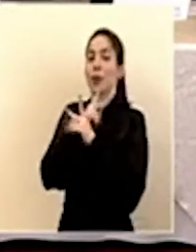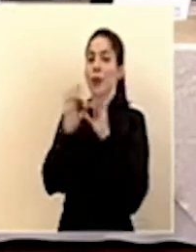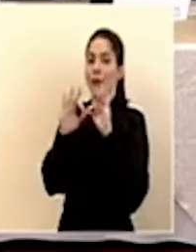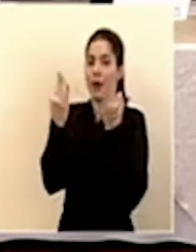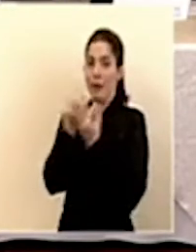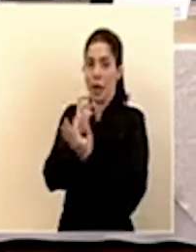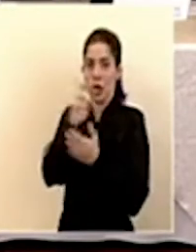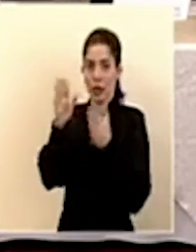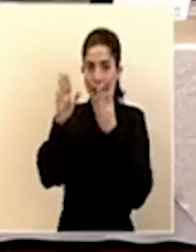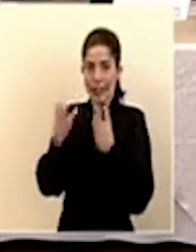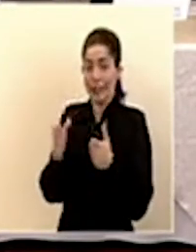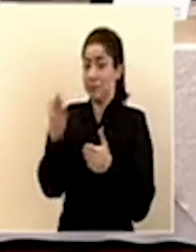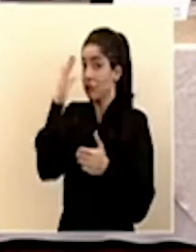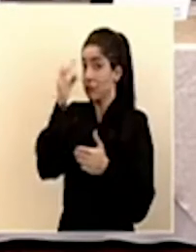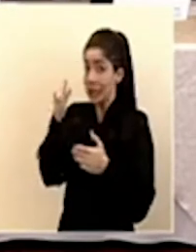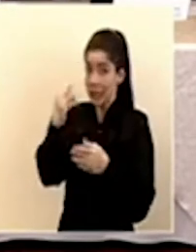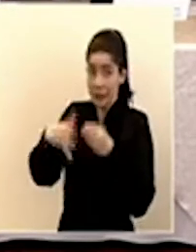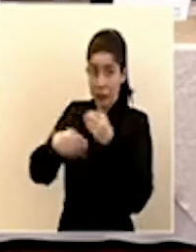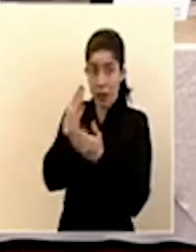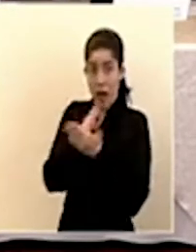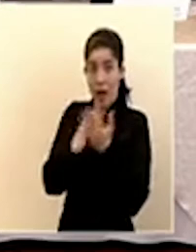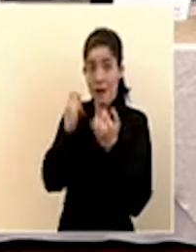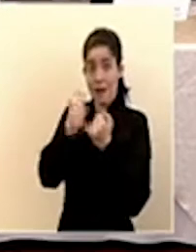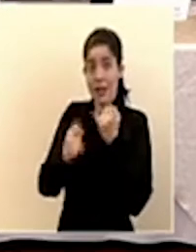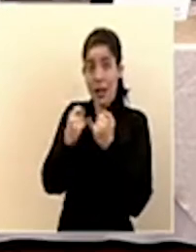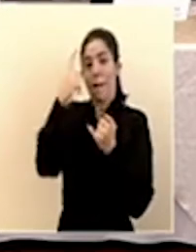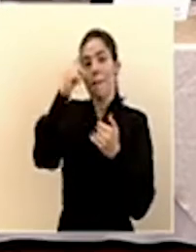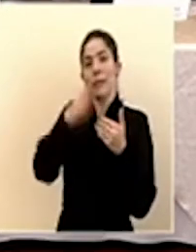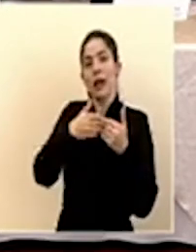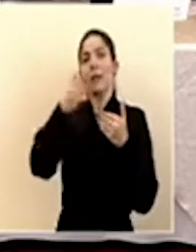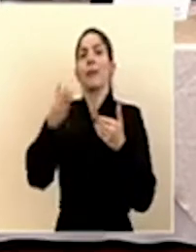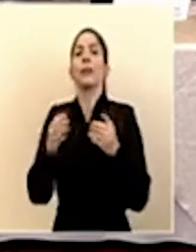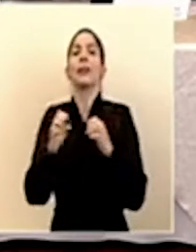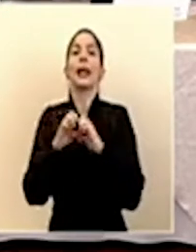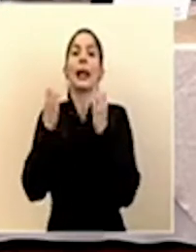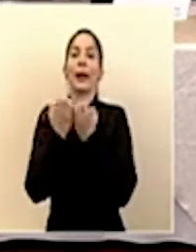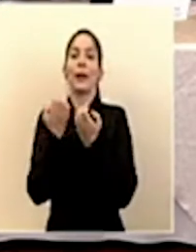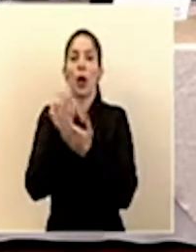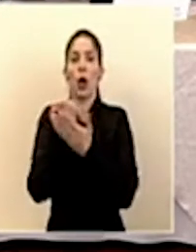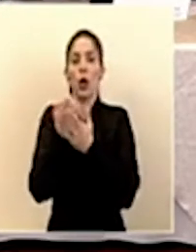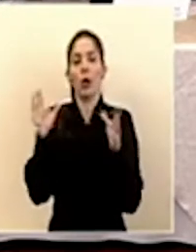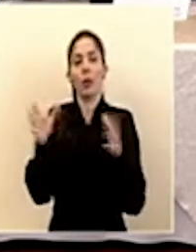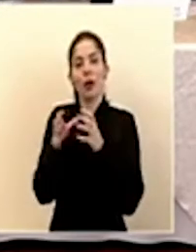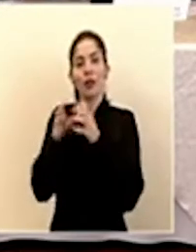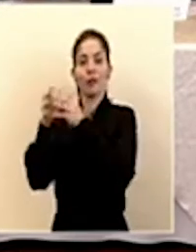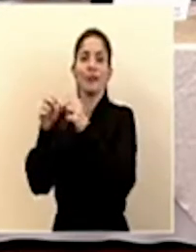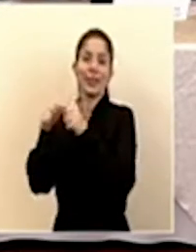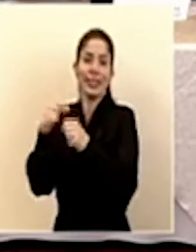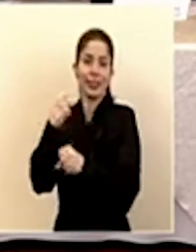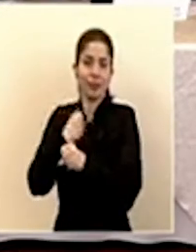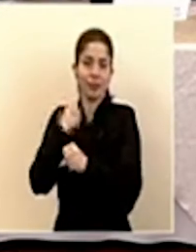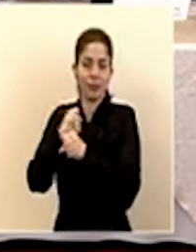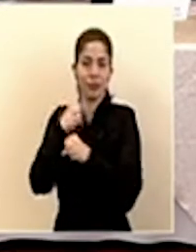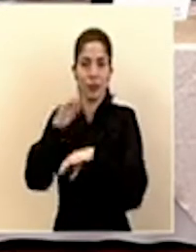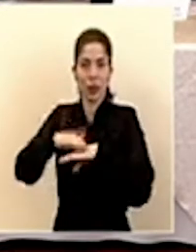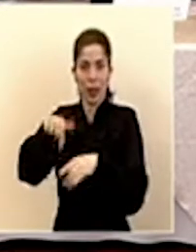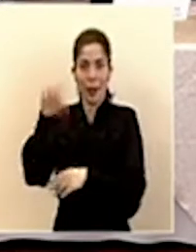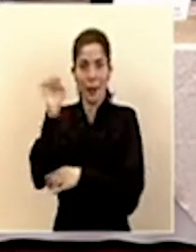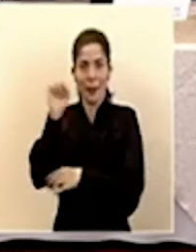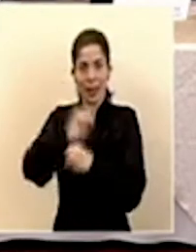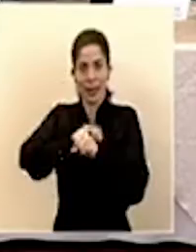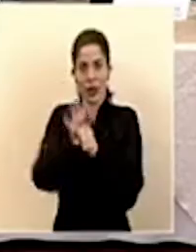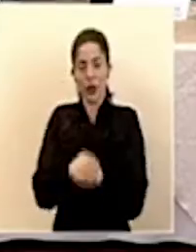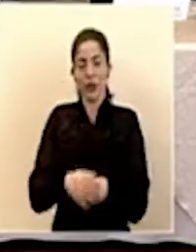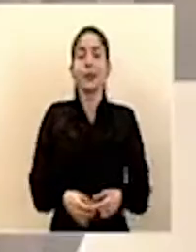familias costarricenses no sé si usted quiere dar un mensaje final para permitir que el equipo económico continúe con sus labores atendiendo esta emergencia por el COVID